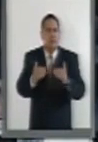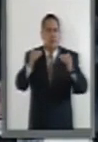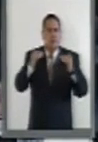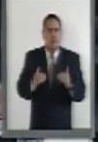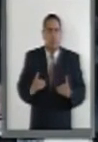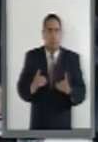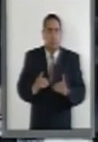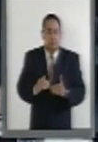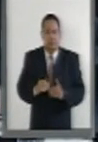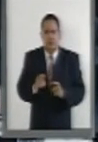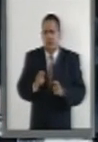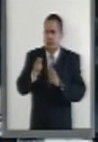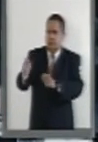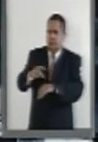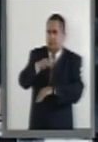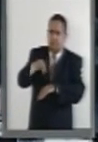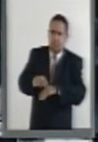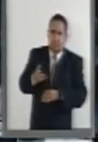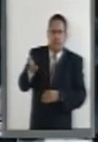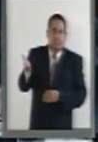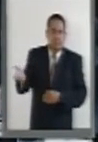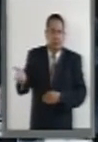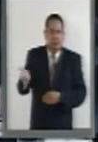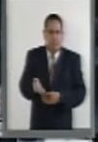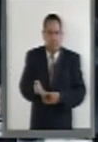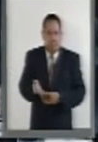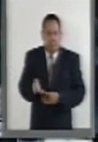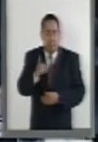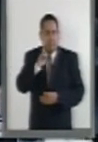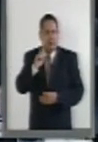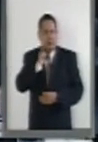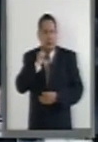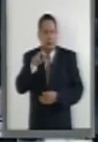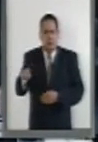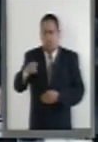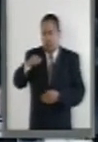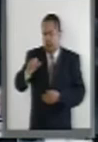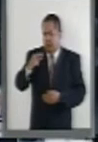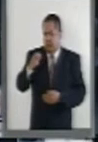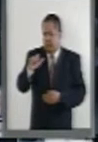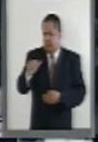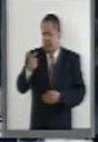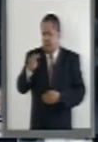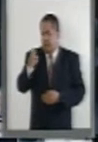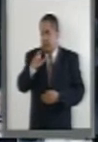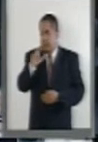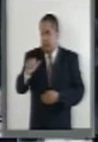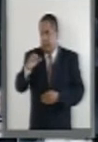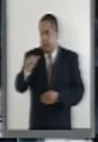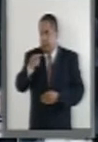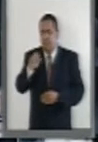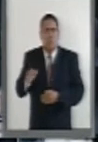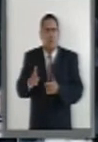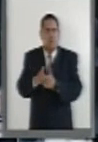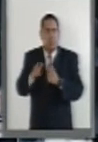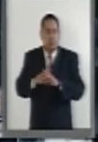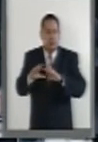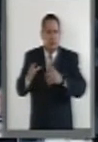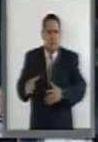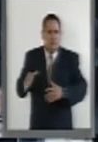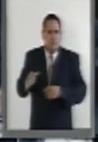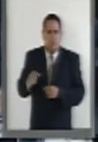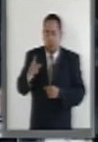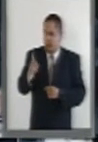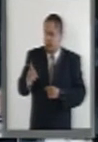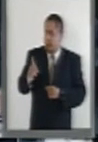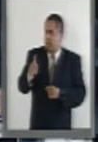Se concede el uso de la palabra a la senadora Marcela Guerra Castillo del Grupo Parlamentario